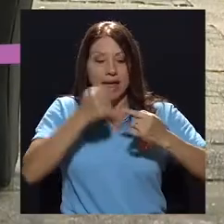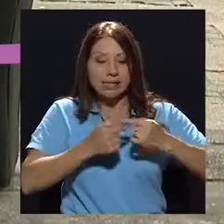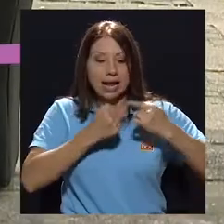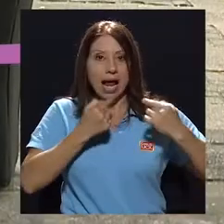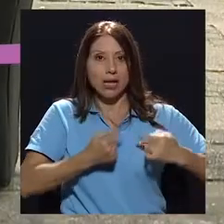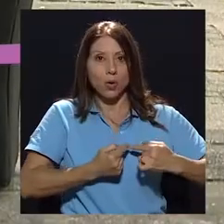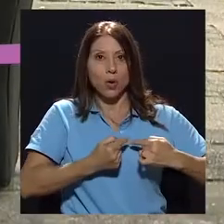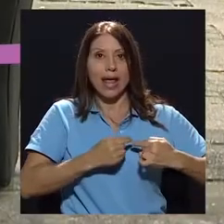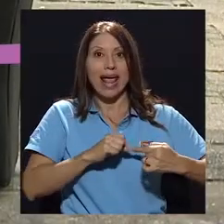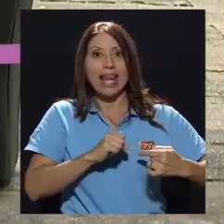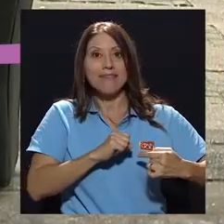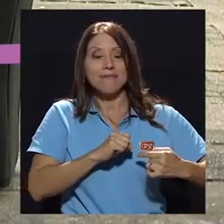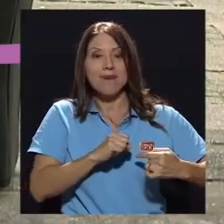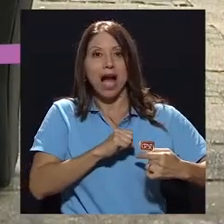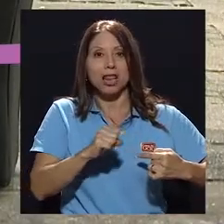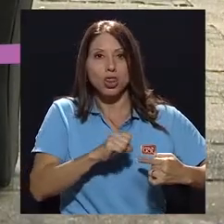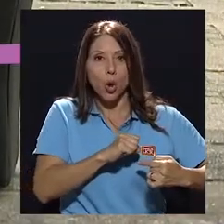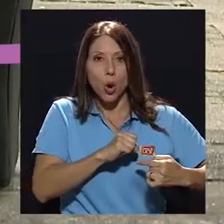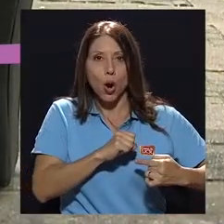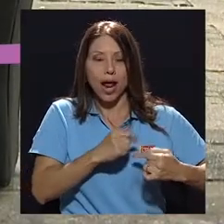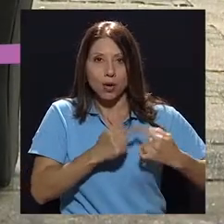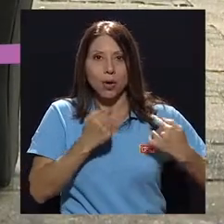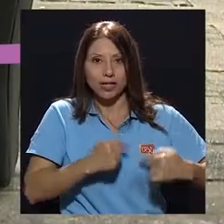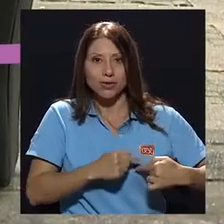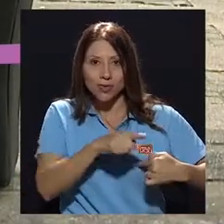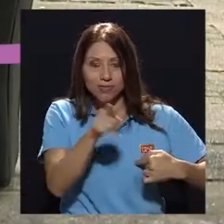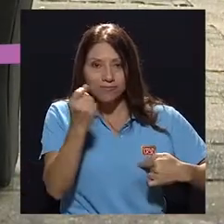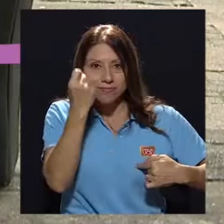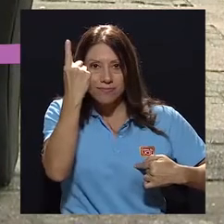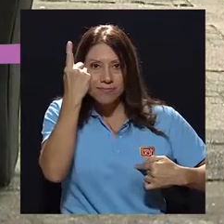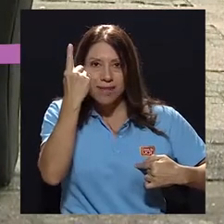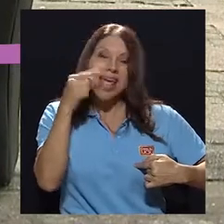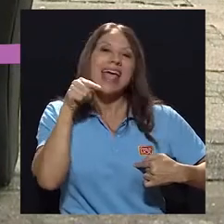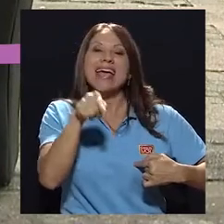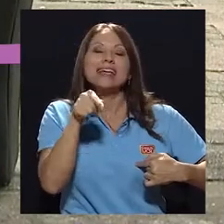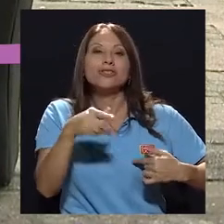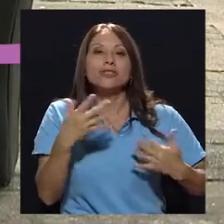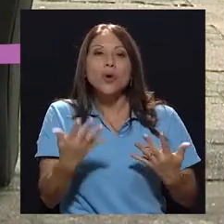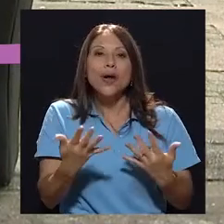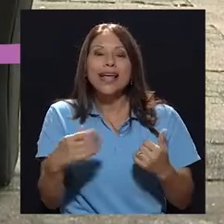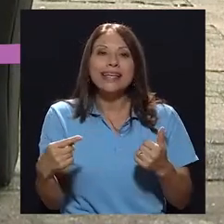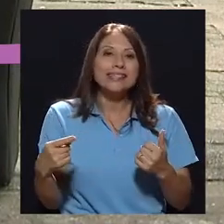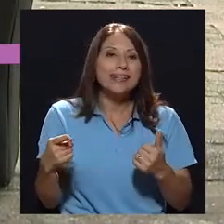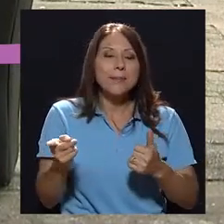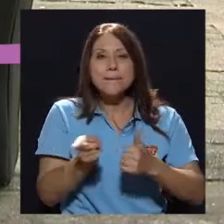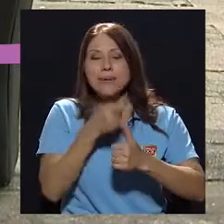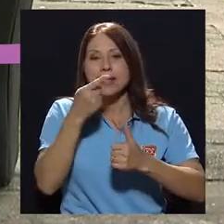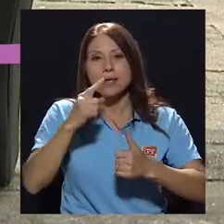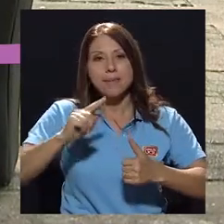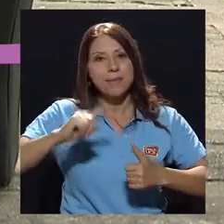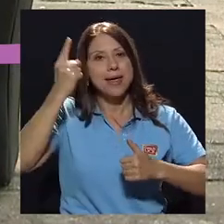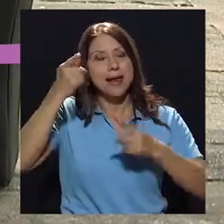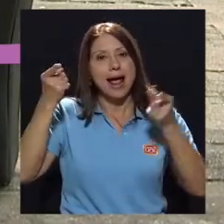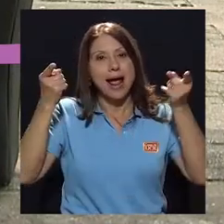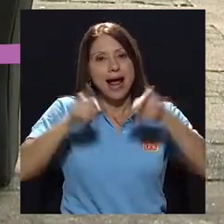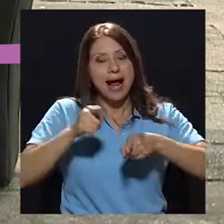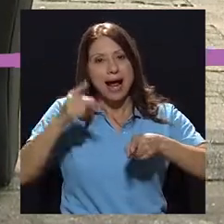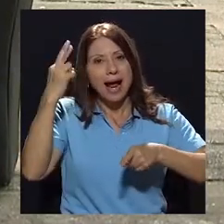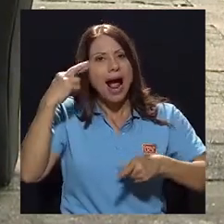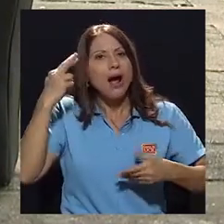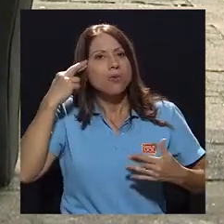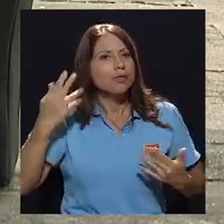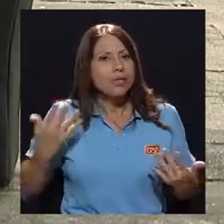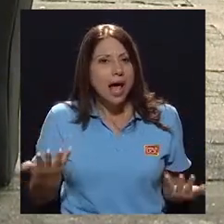el infarto al corazón, para que la gente me entienda, digamos eso fundamentalmente, que es el primer, la primera causa